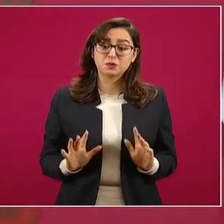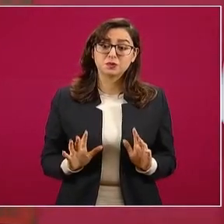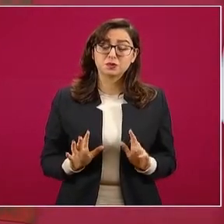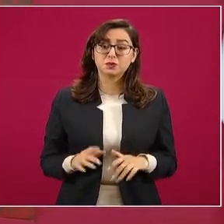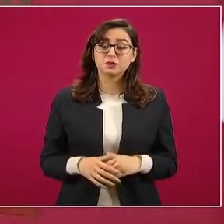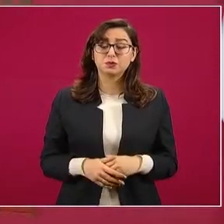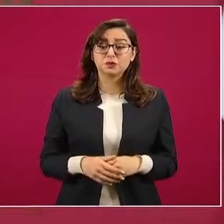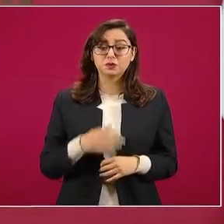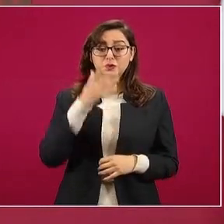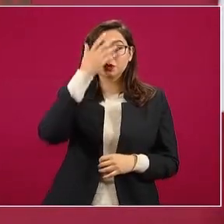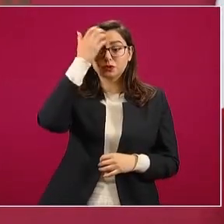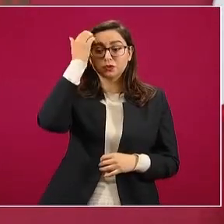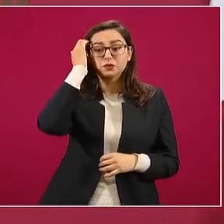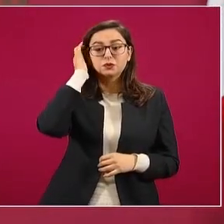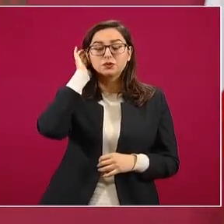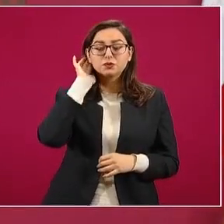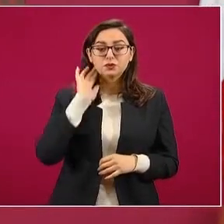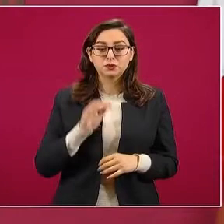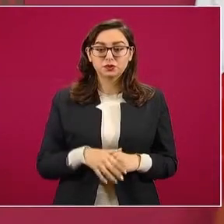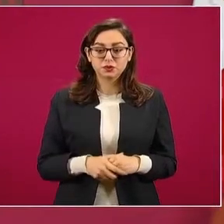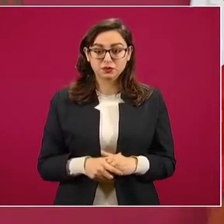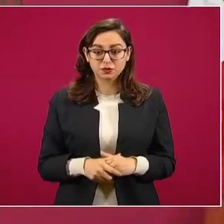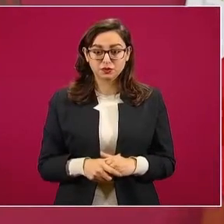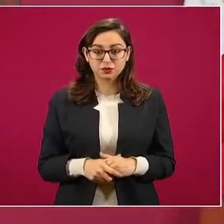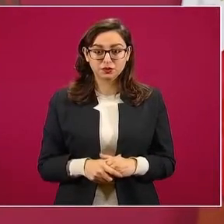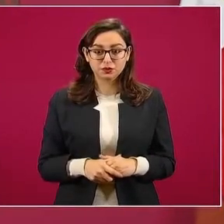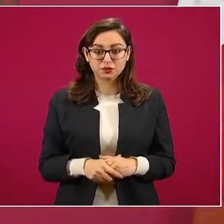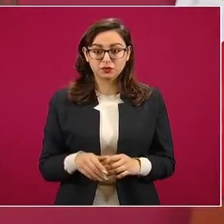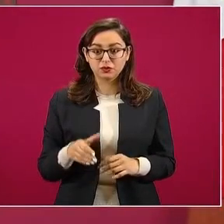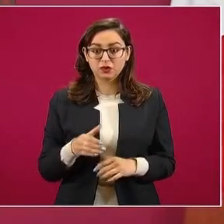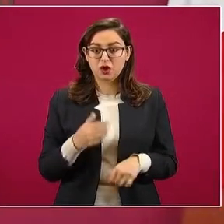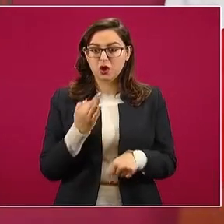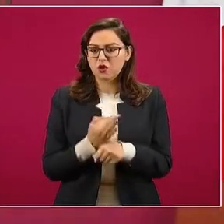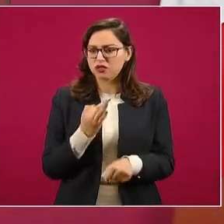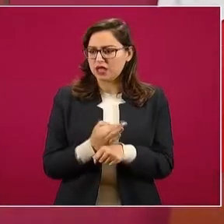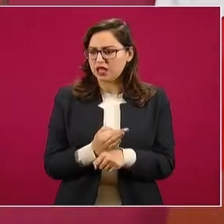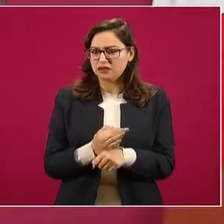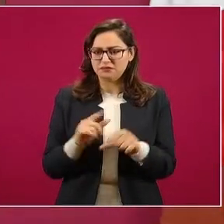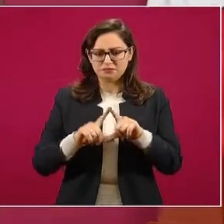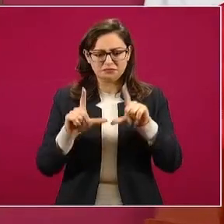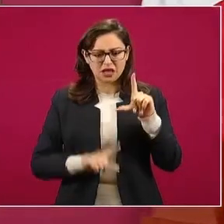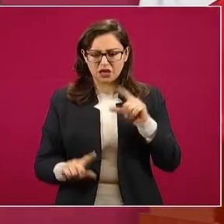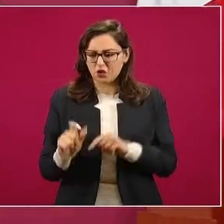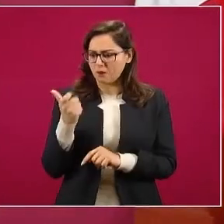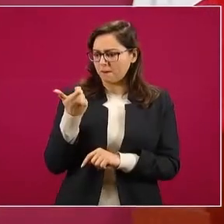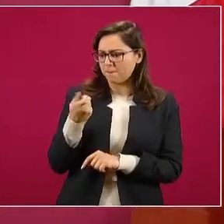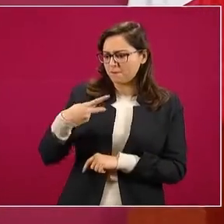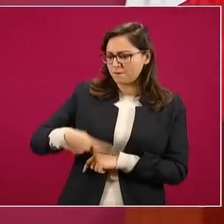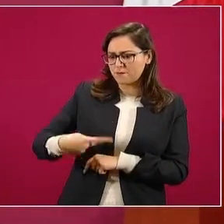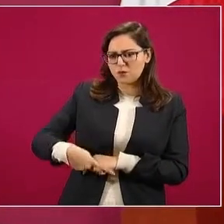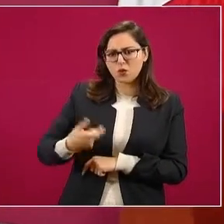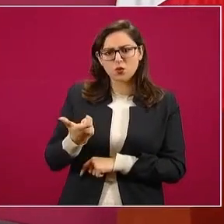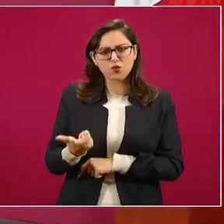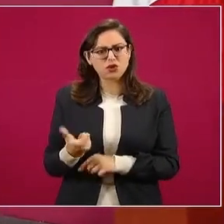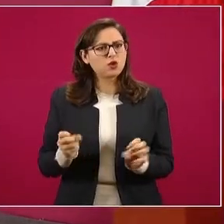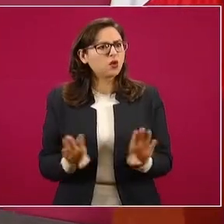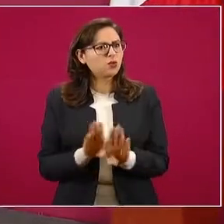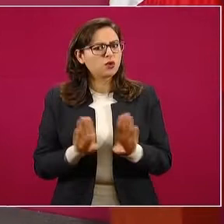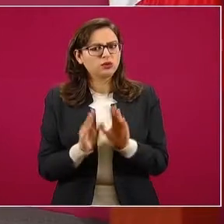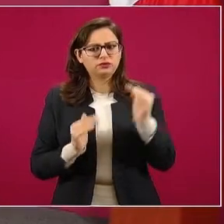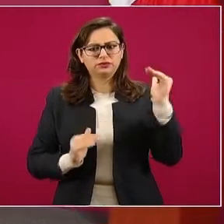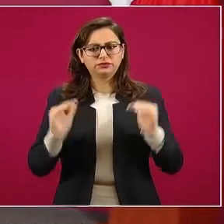está ahora el peso, nuestra moneda. Ayer, imagínense